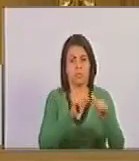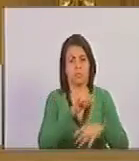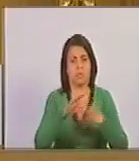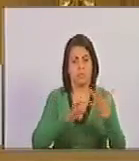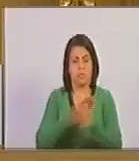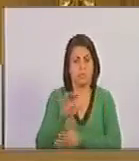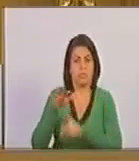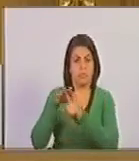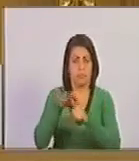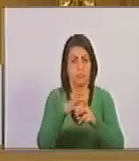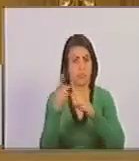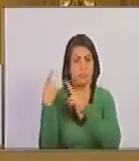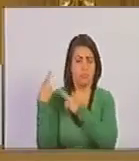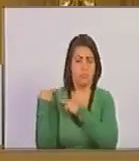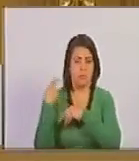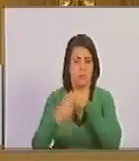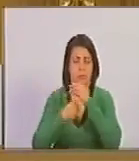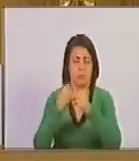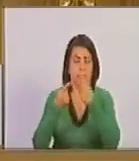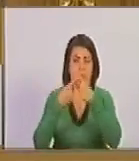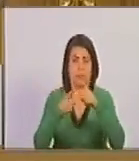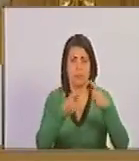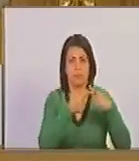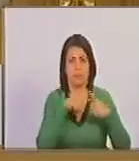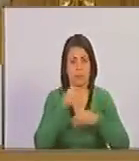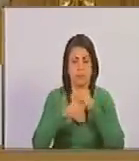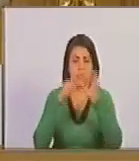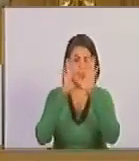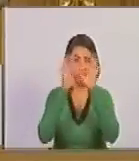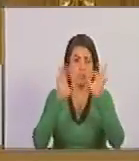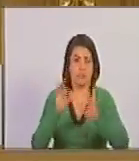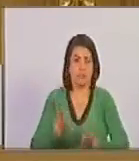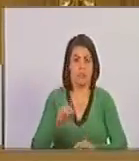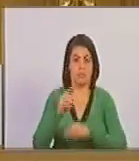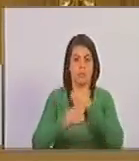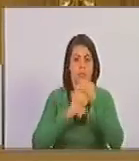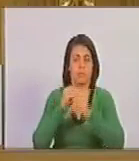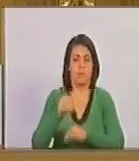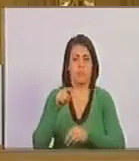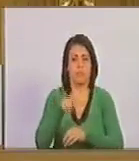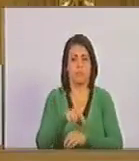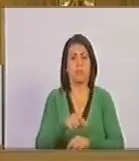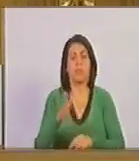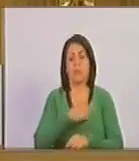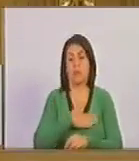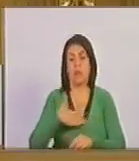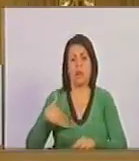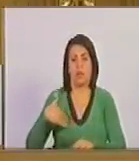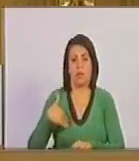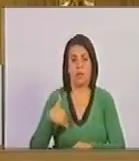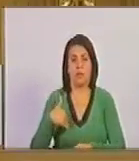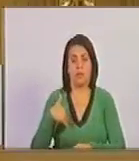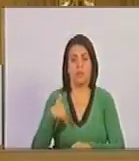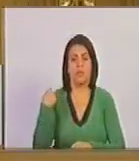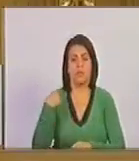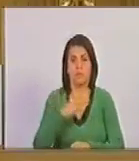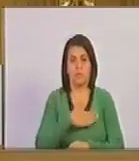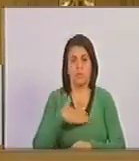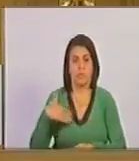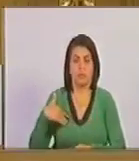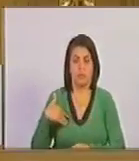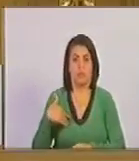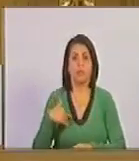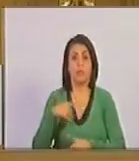porque representa un modelo diferente a ese modelo hegemónico que quiere lo que tiene la